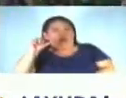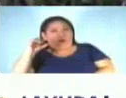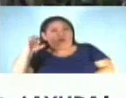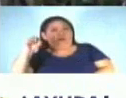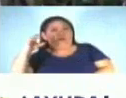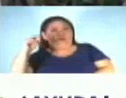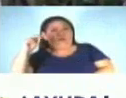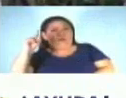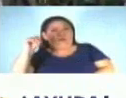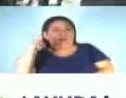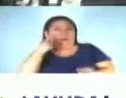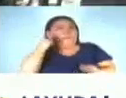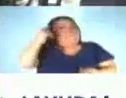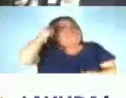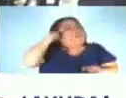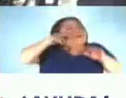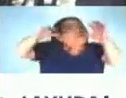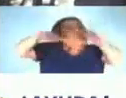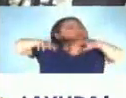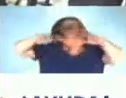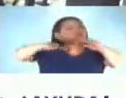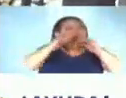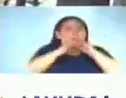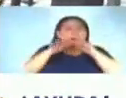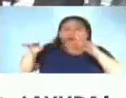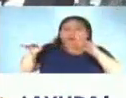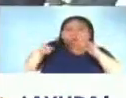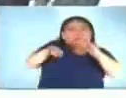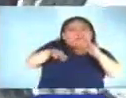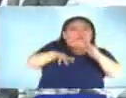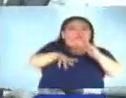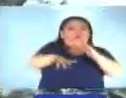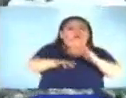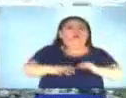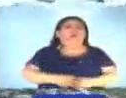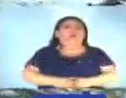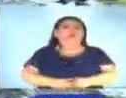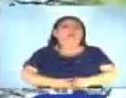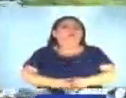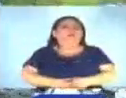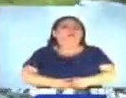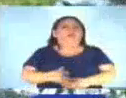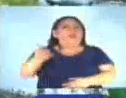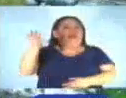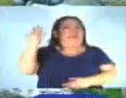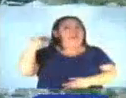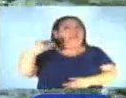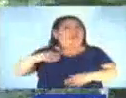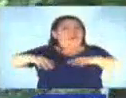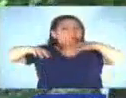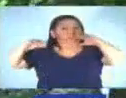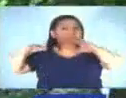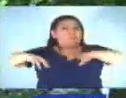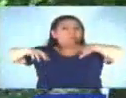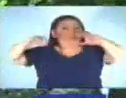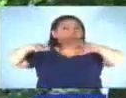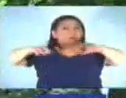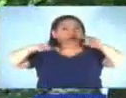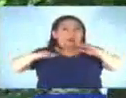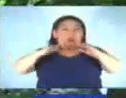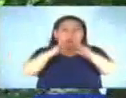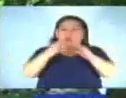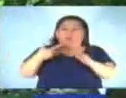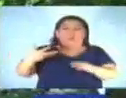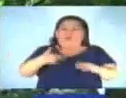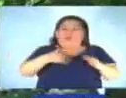teme que con las lluvias que se avecinan, siga perdiendo su propiedad. Cuando vienen las grandes crecientes, hasta los cuesta dormirnos y